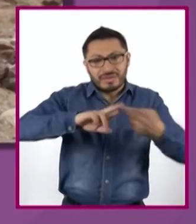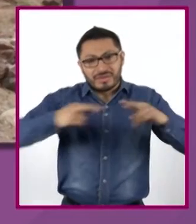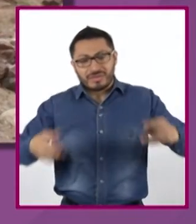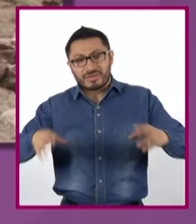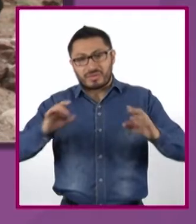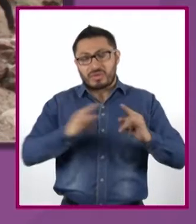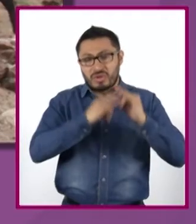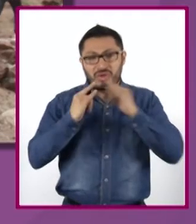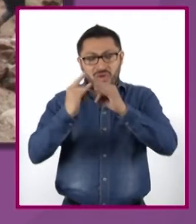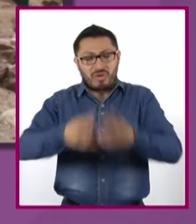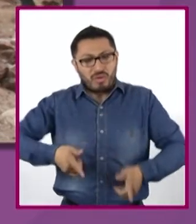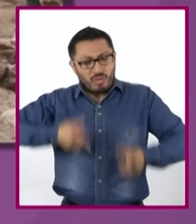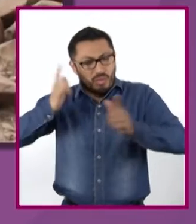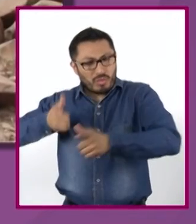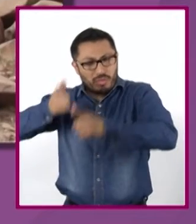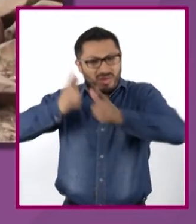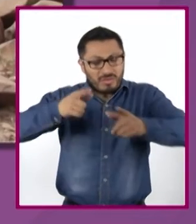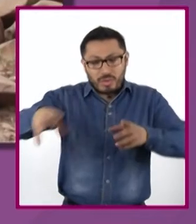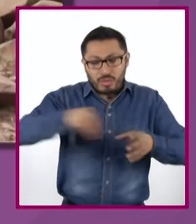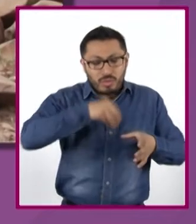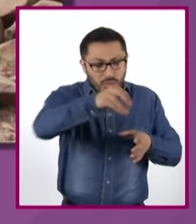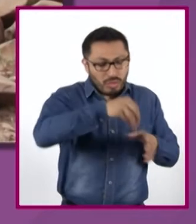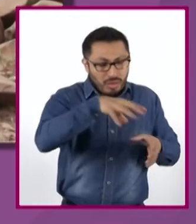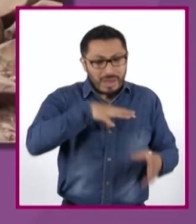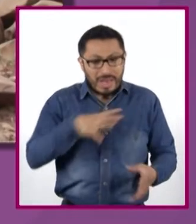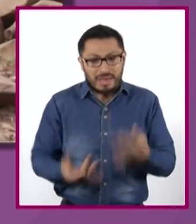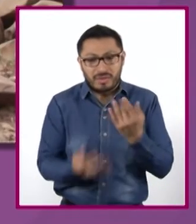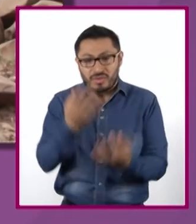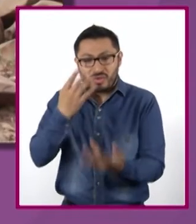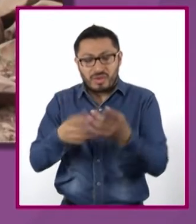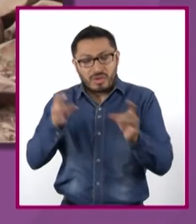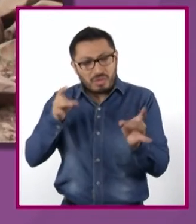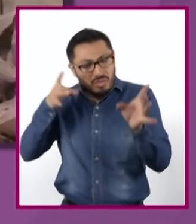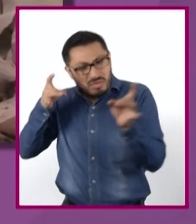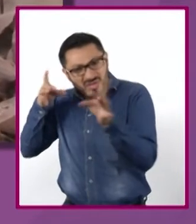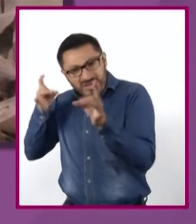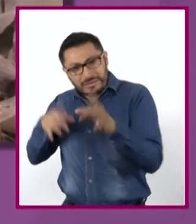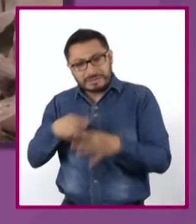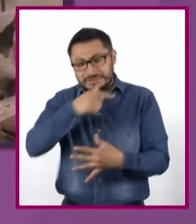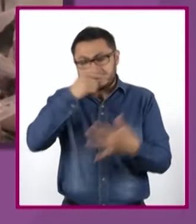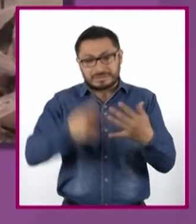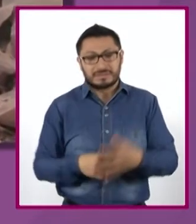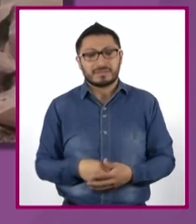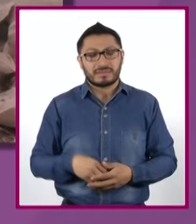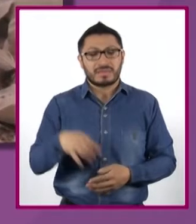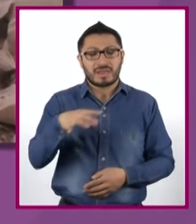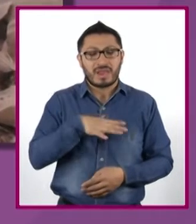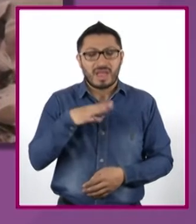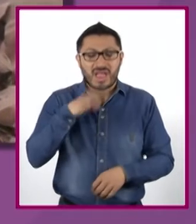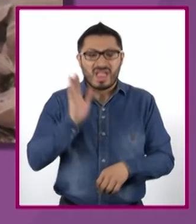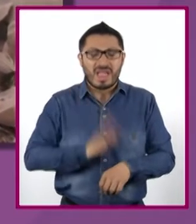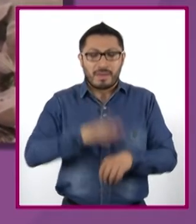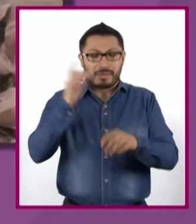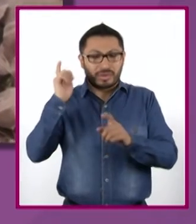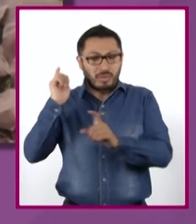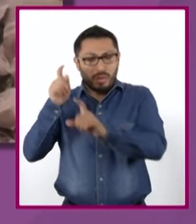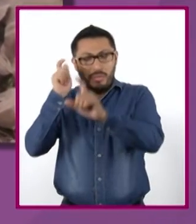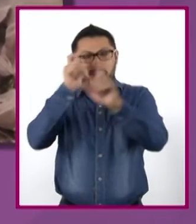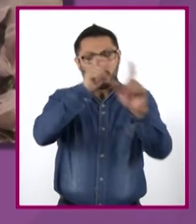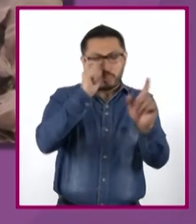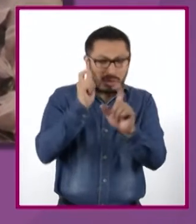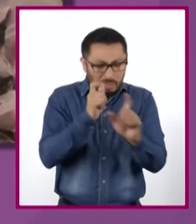campamentos de cazadores-recolectores donde hay fogones, puntas de flecha y lítica. Aquí tenemos principalmente los grabados